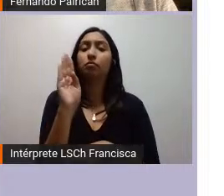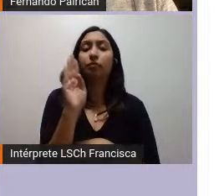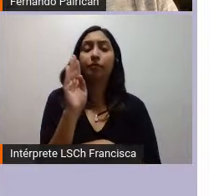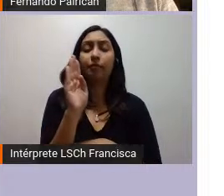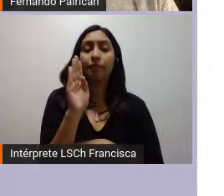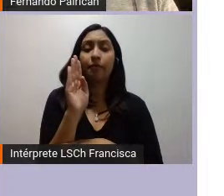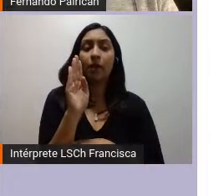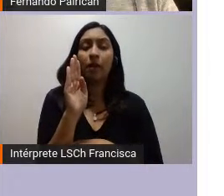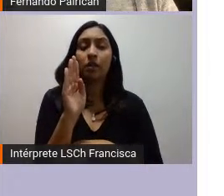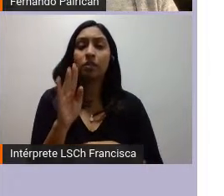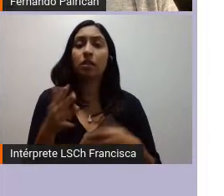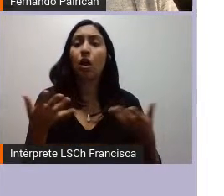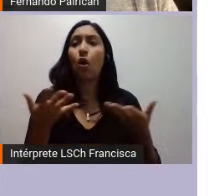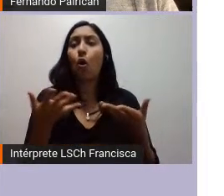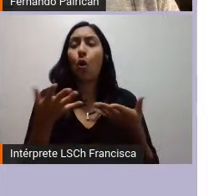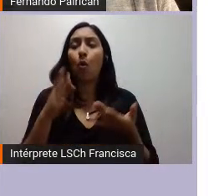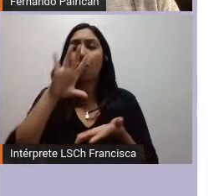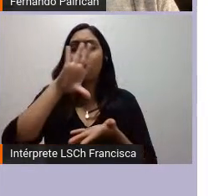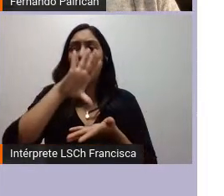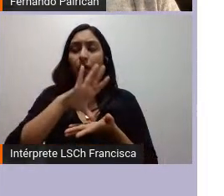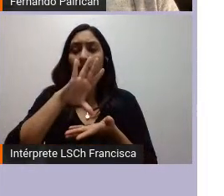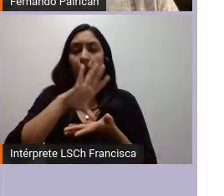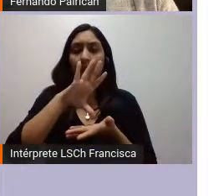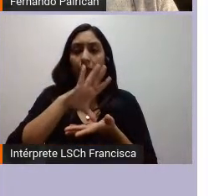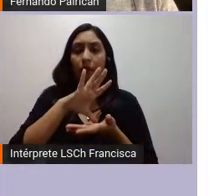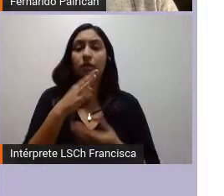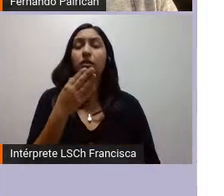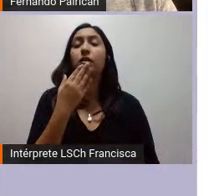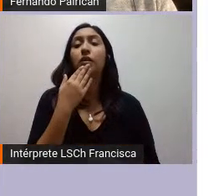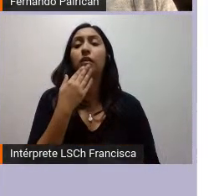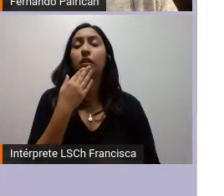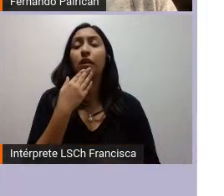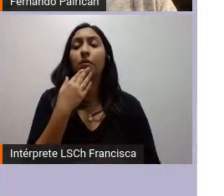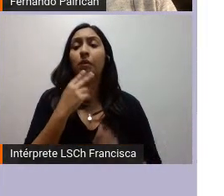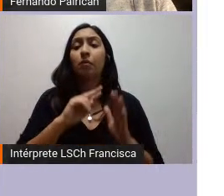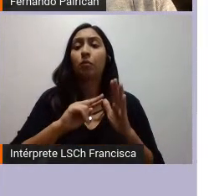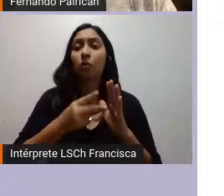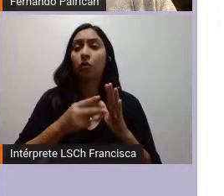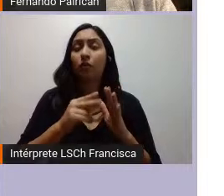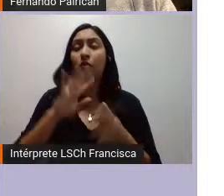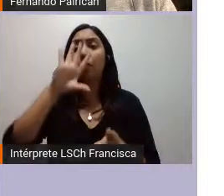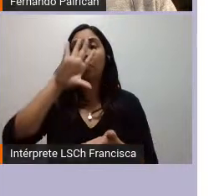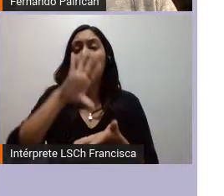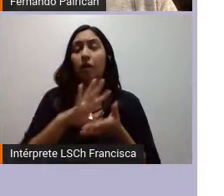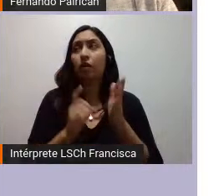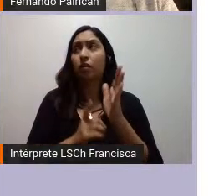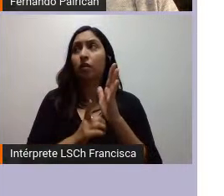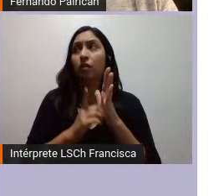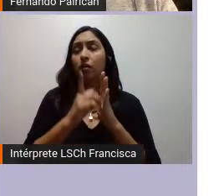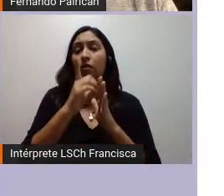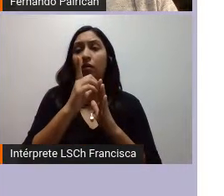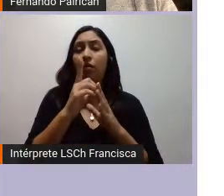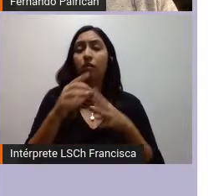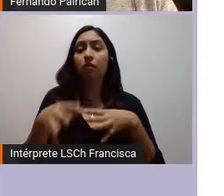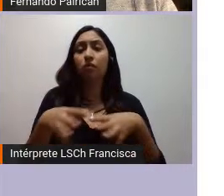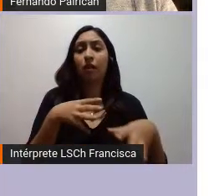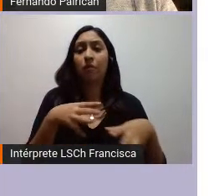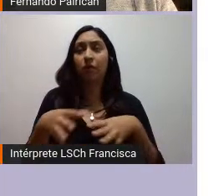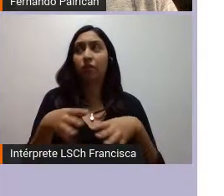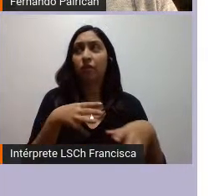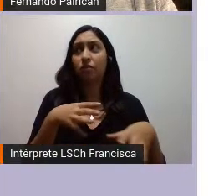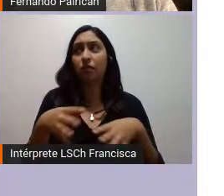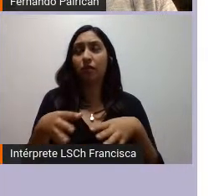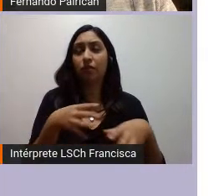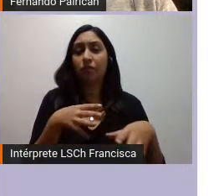poco el país, y también la crisis de ese país que se desarrolla a partir de la movilización de octubre. Comienza